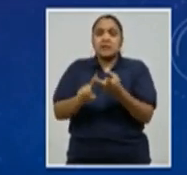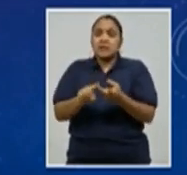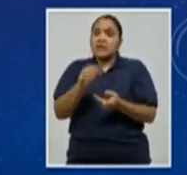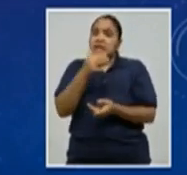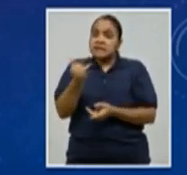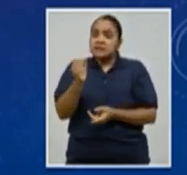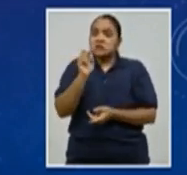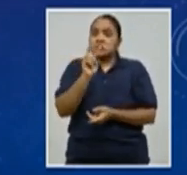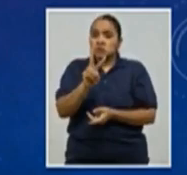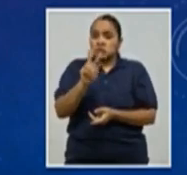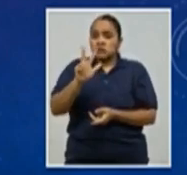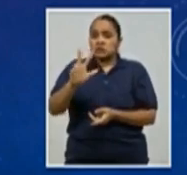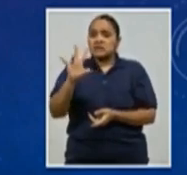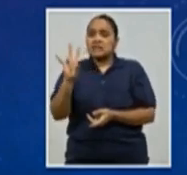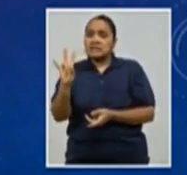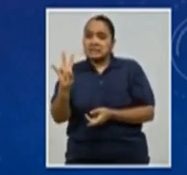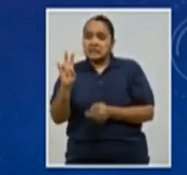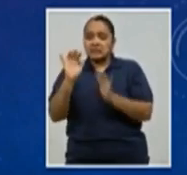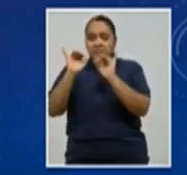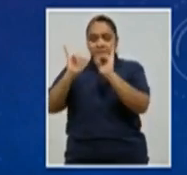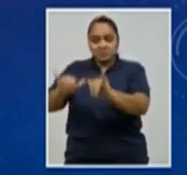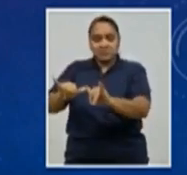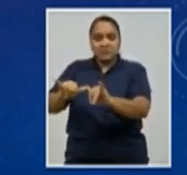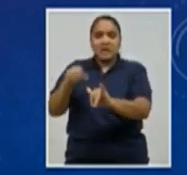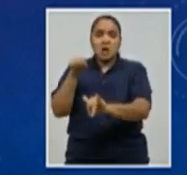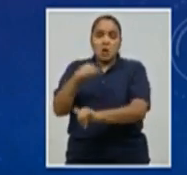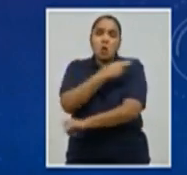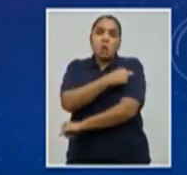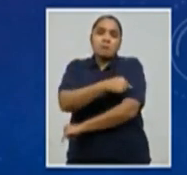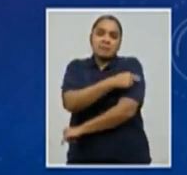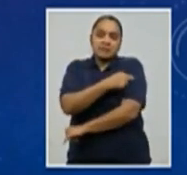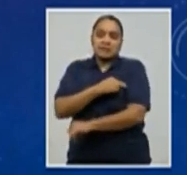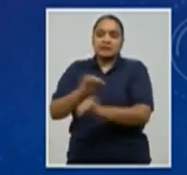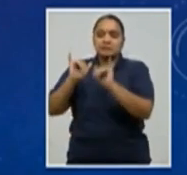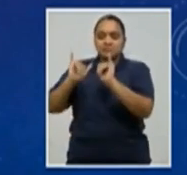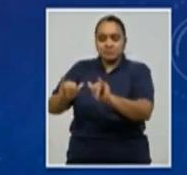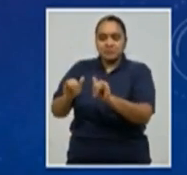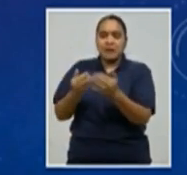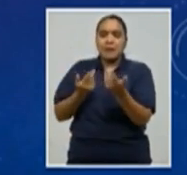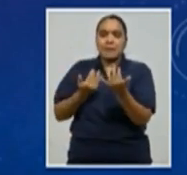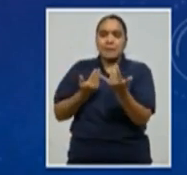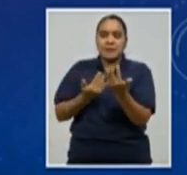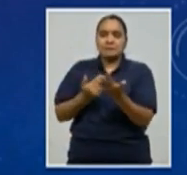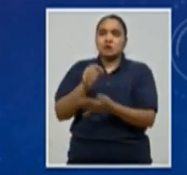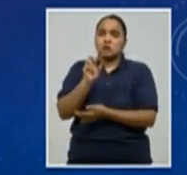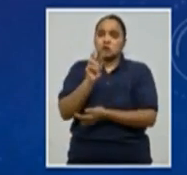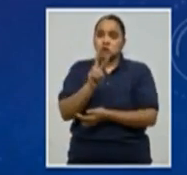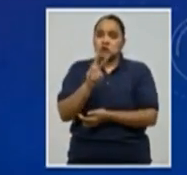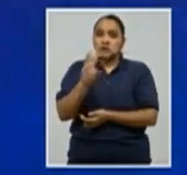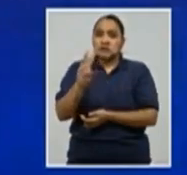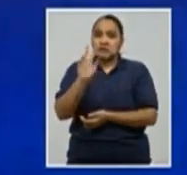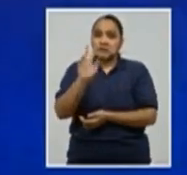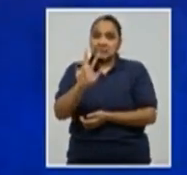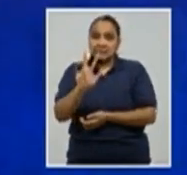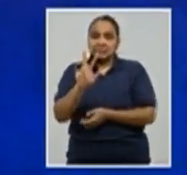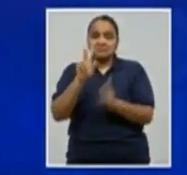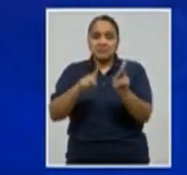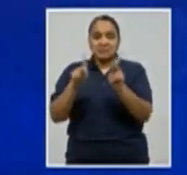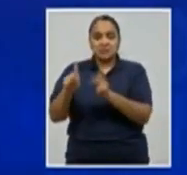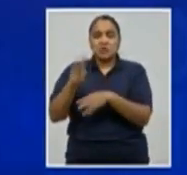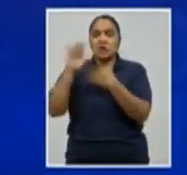237 permanecen estables. 263 personas hospitalizadas a nivel